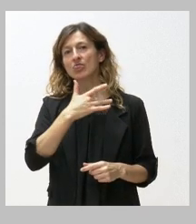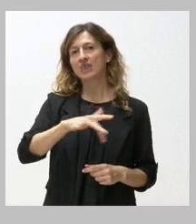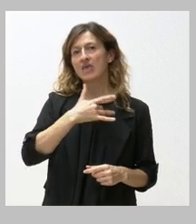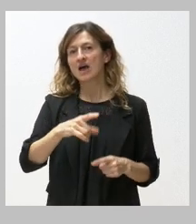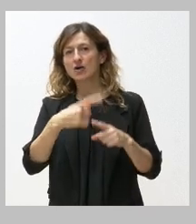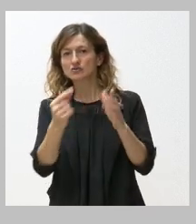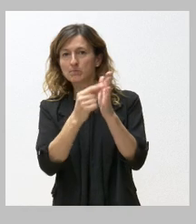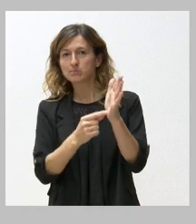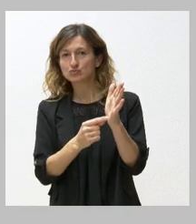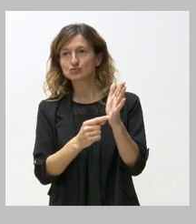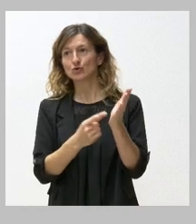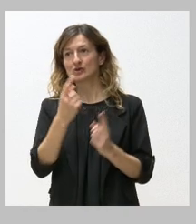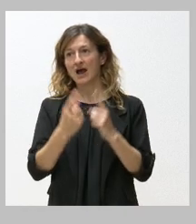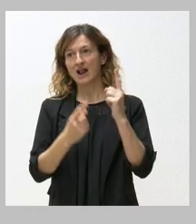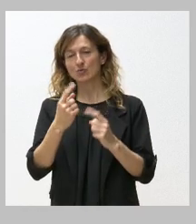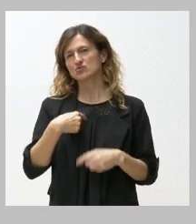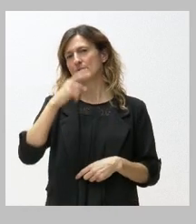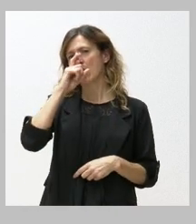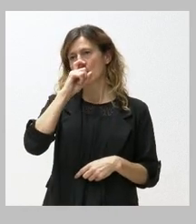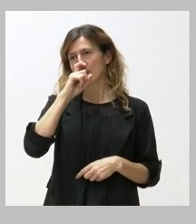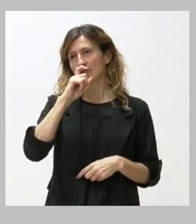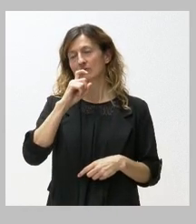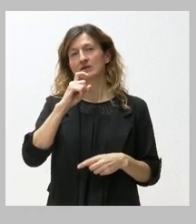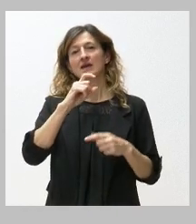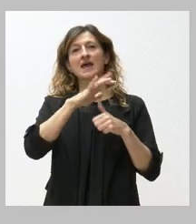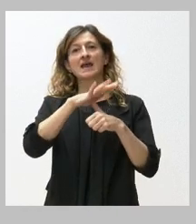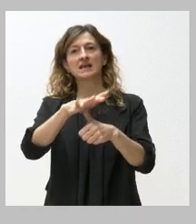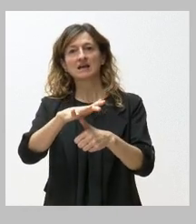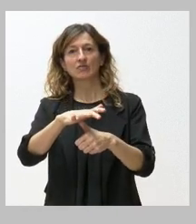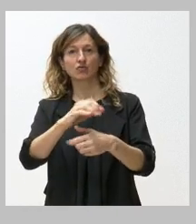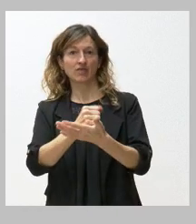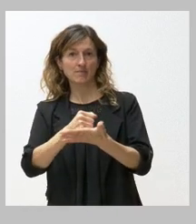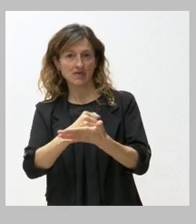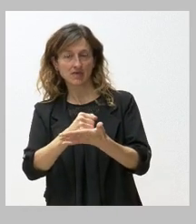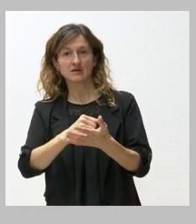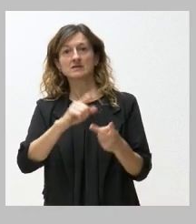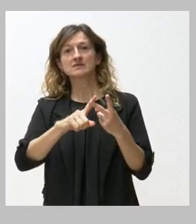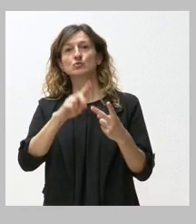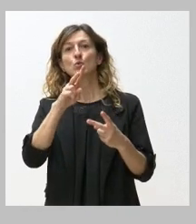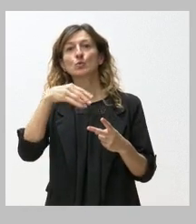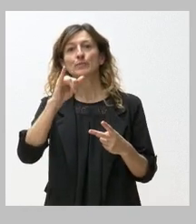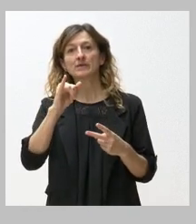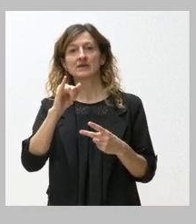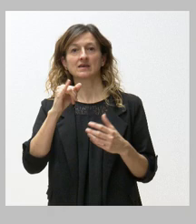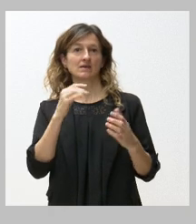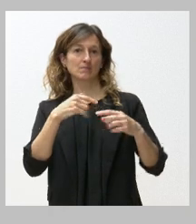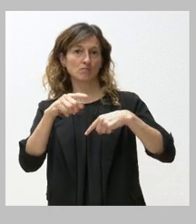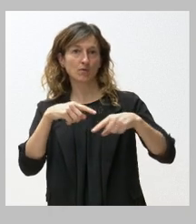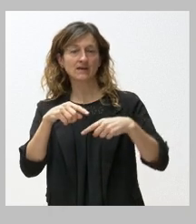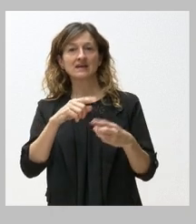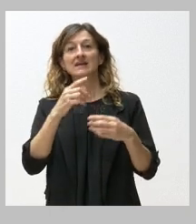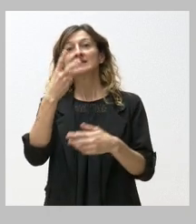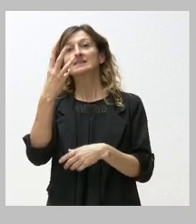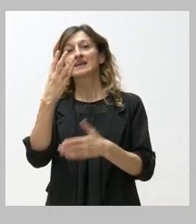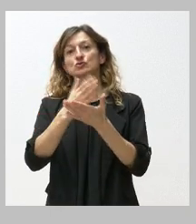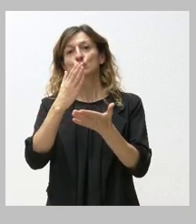bueno yo recuerdo que son un helicóptero medicalizado una segunda uvimóvil que vuelvan los primeros tres cursos de medicina a